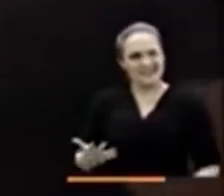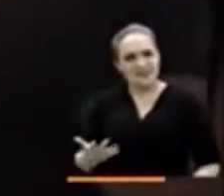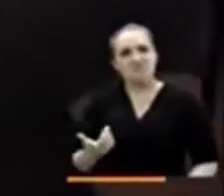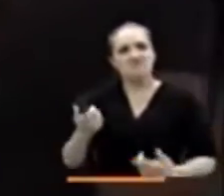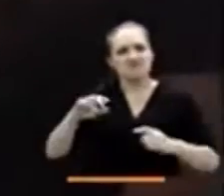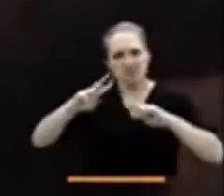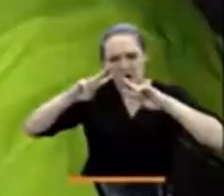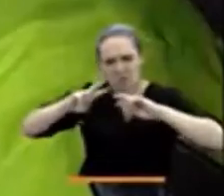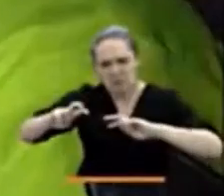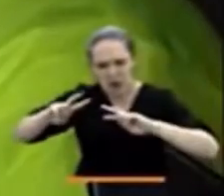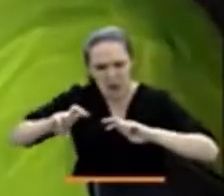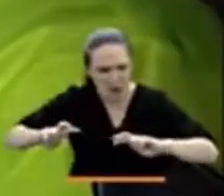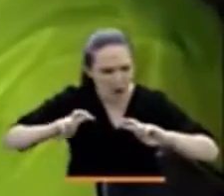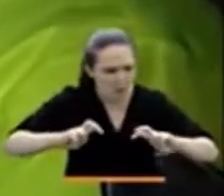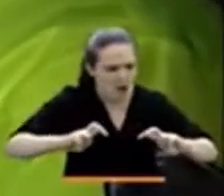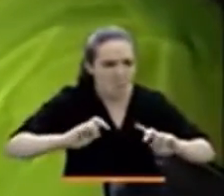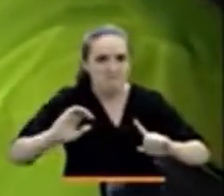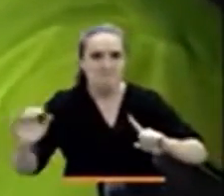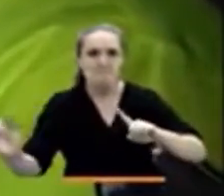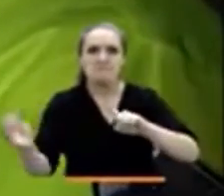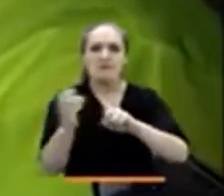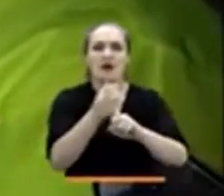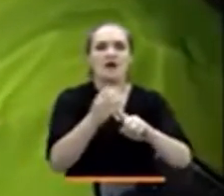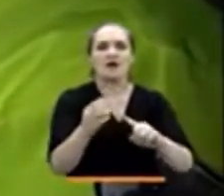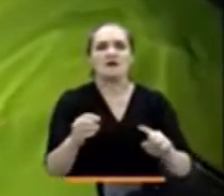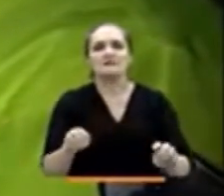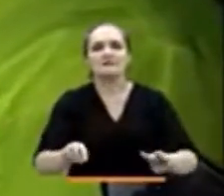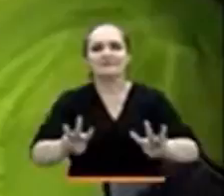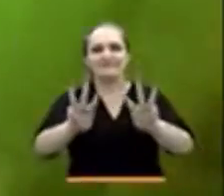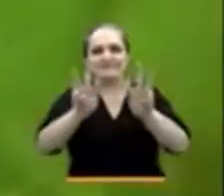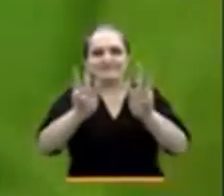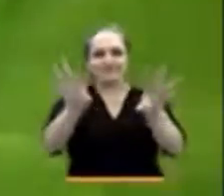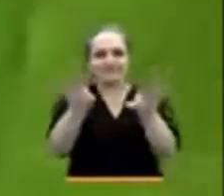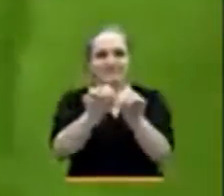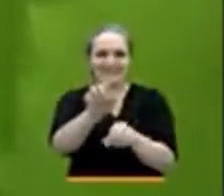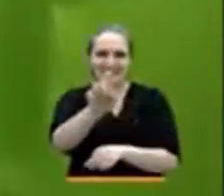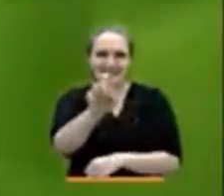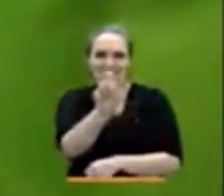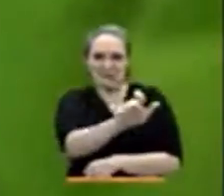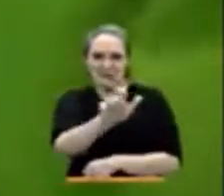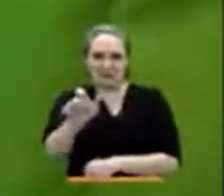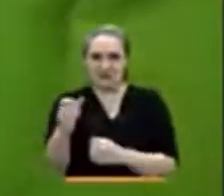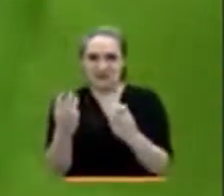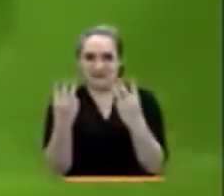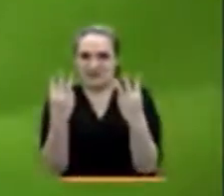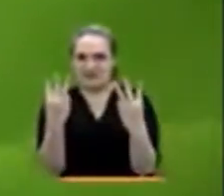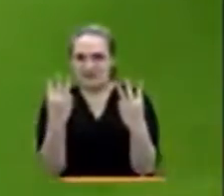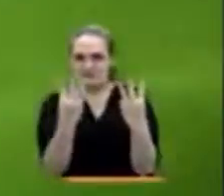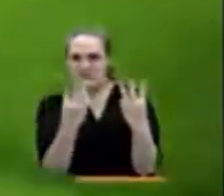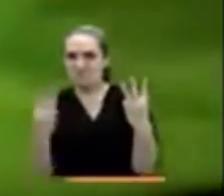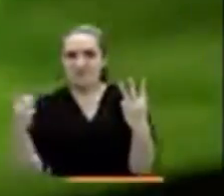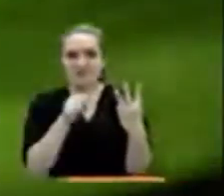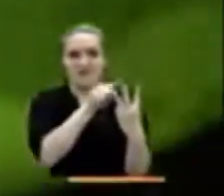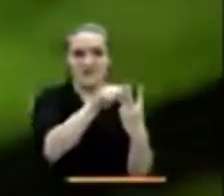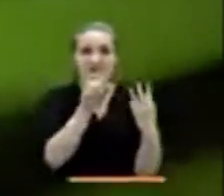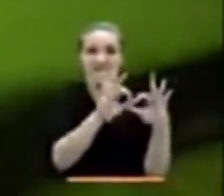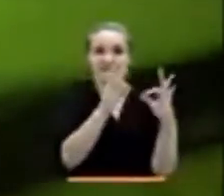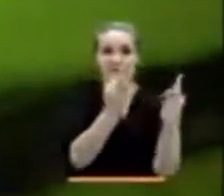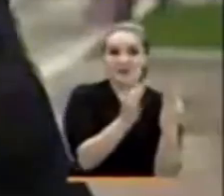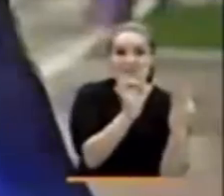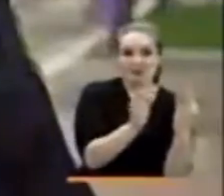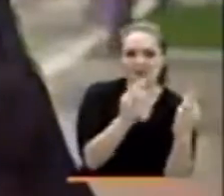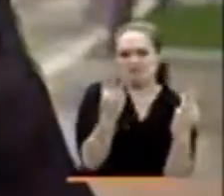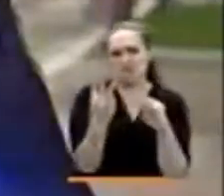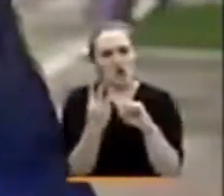policía capturó a seis personas que estarían involucradas con la desaparición. El lado más aterrador estaría por aparecer. Los